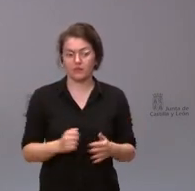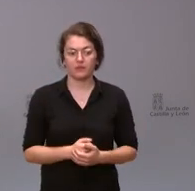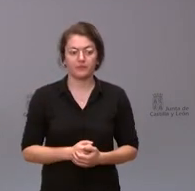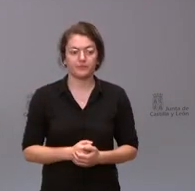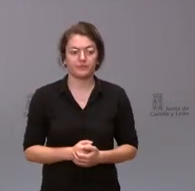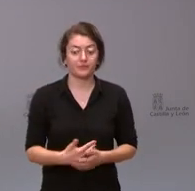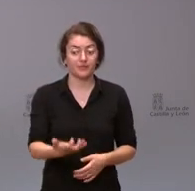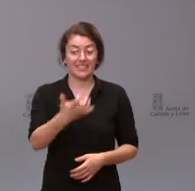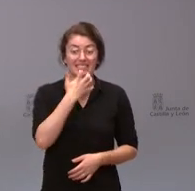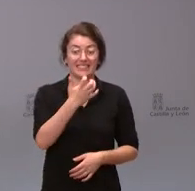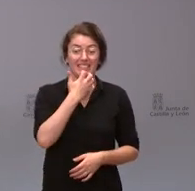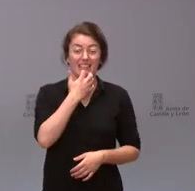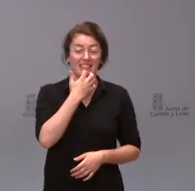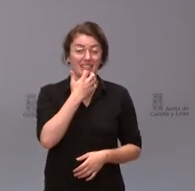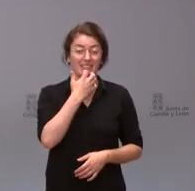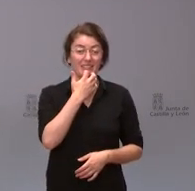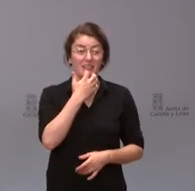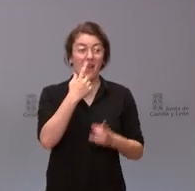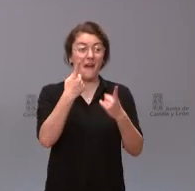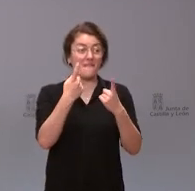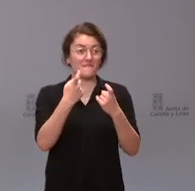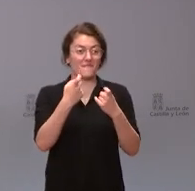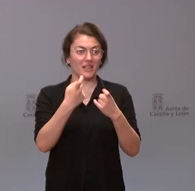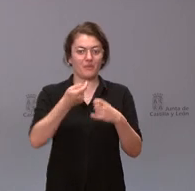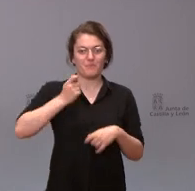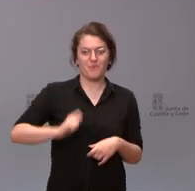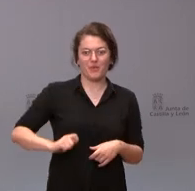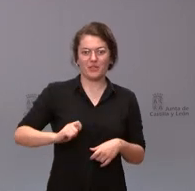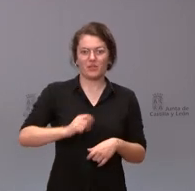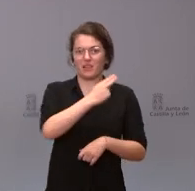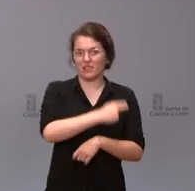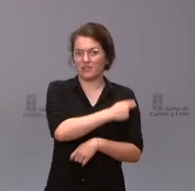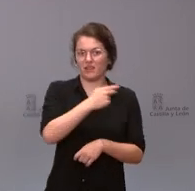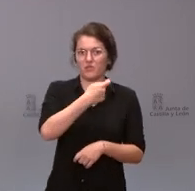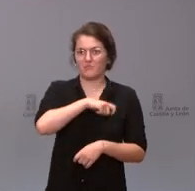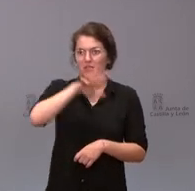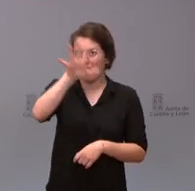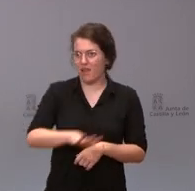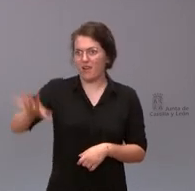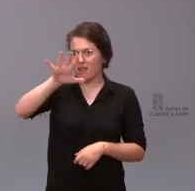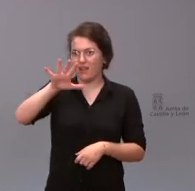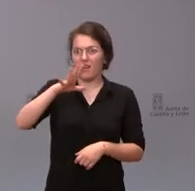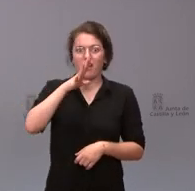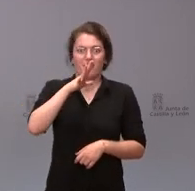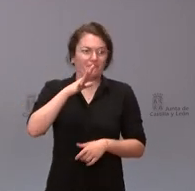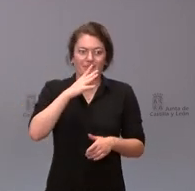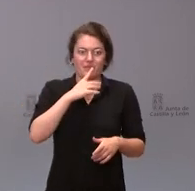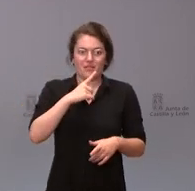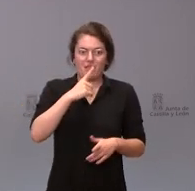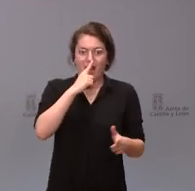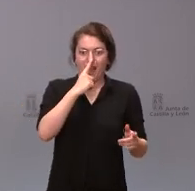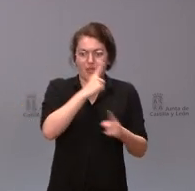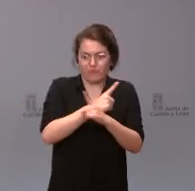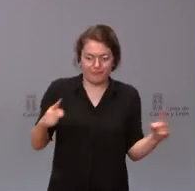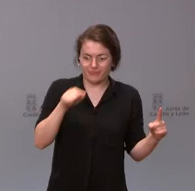faltan profesionales sanitarios en toda España para cualquier época del año esta dificultad se agudiza más como usted plantea en la época del